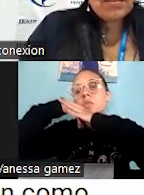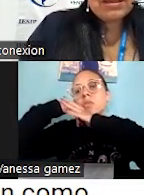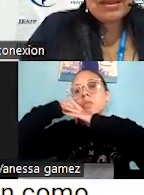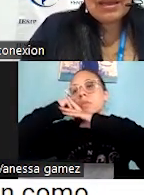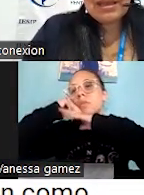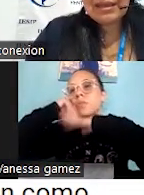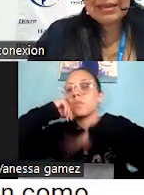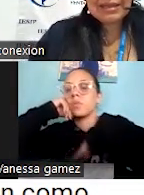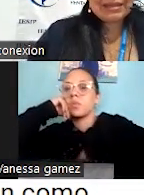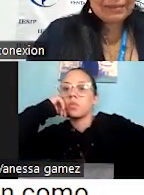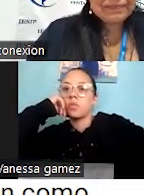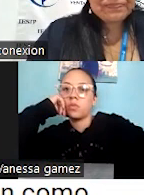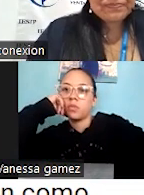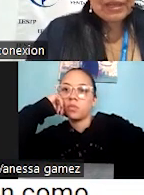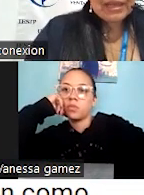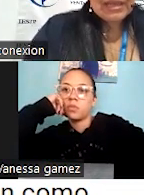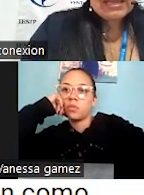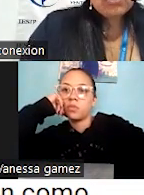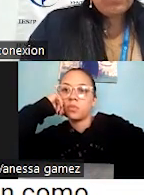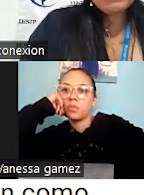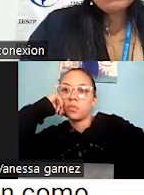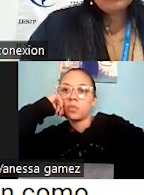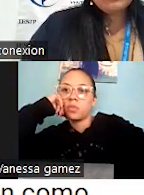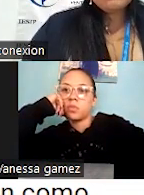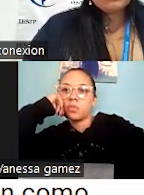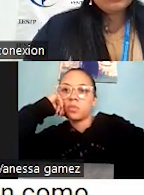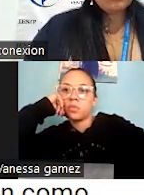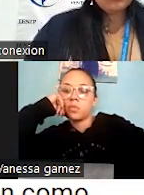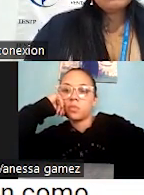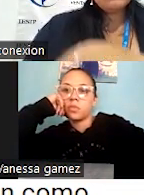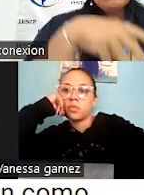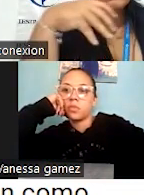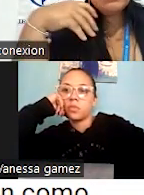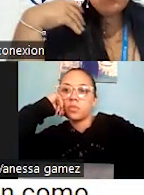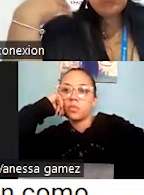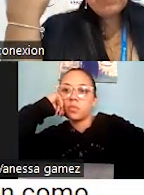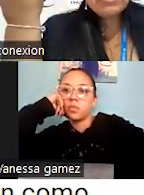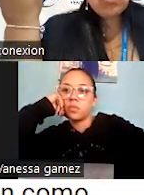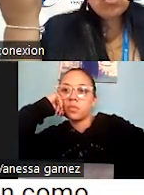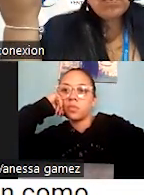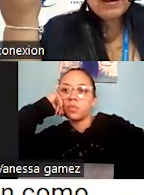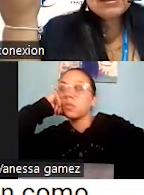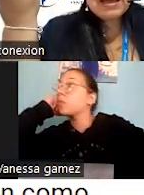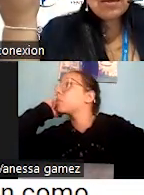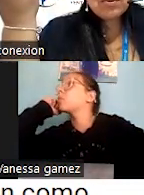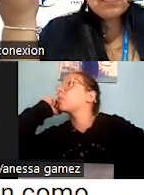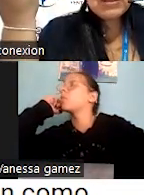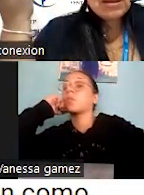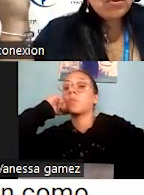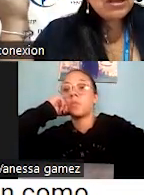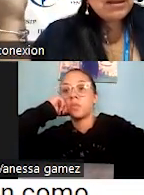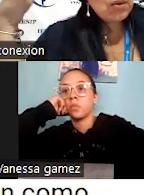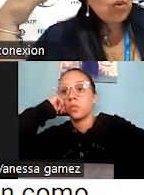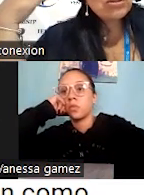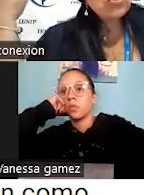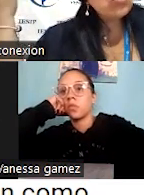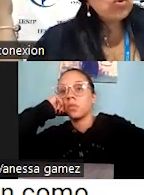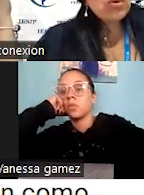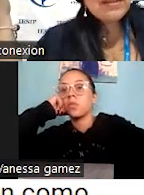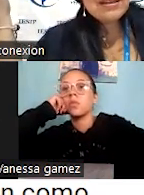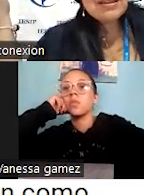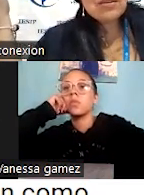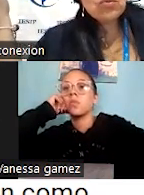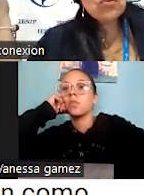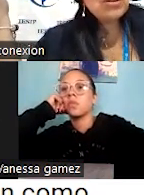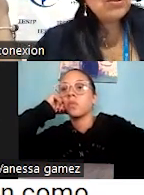puede hacer de manera escrita. Y los prestadores de servicio deben cumplir con lo pactado, porque cuando